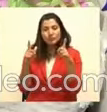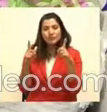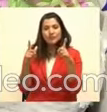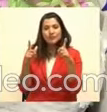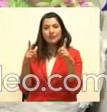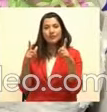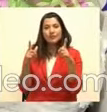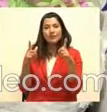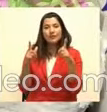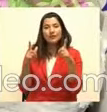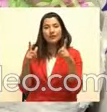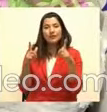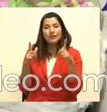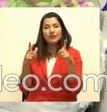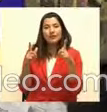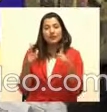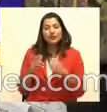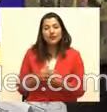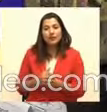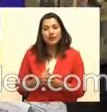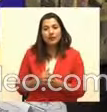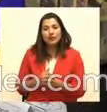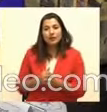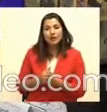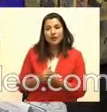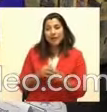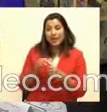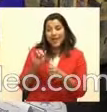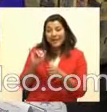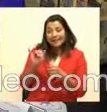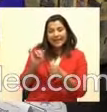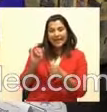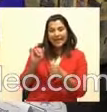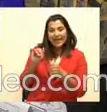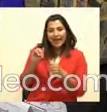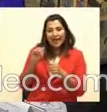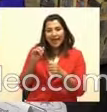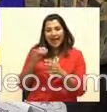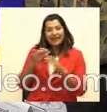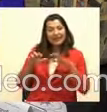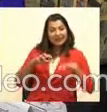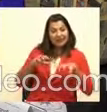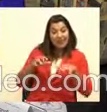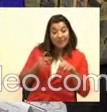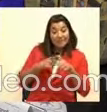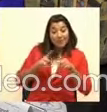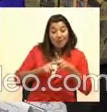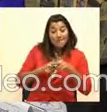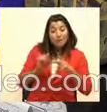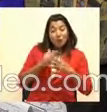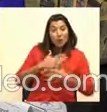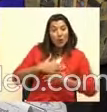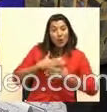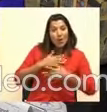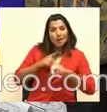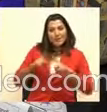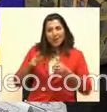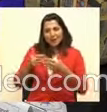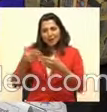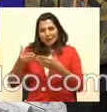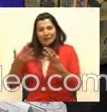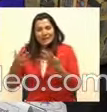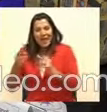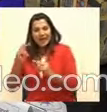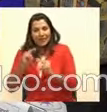no sé hasta dónde, se está convirtiendo hasta un emprendimiento familiar. Vieras que a mí me preguntaba, Alfonso tiene amiguitos con